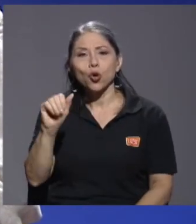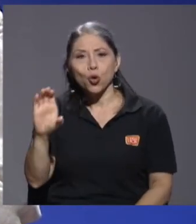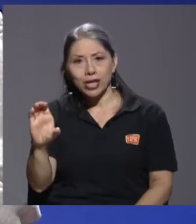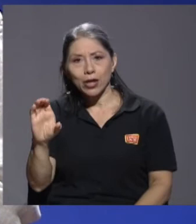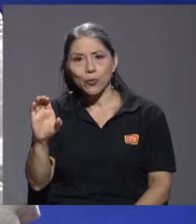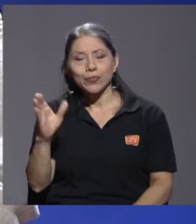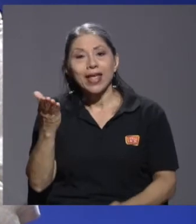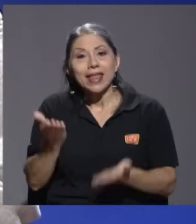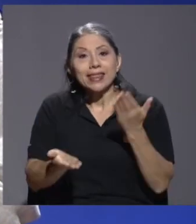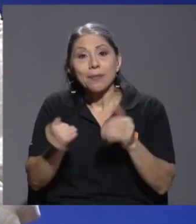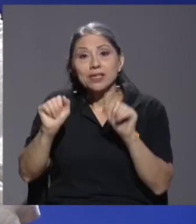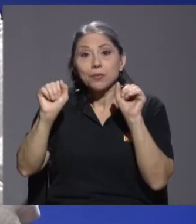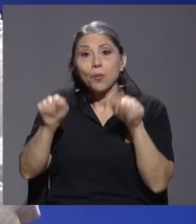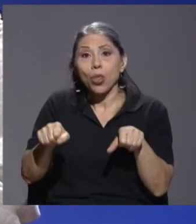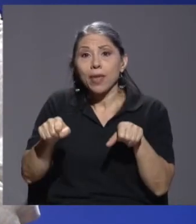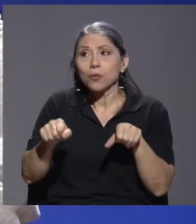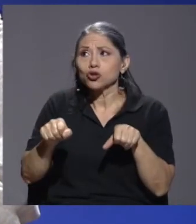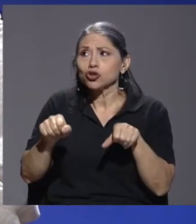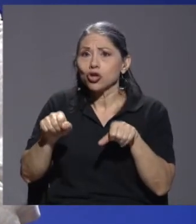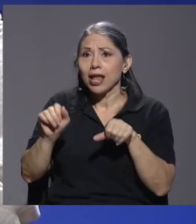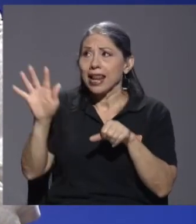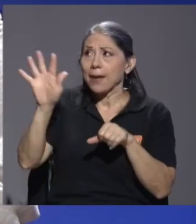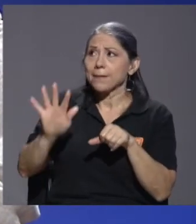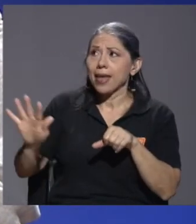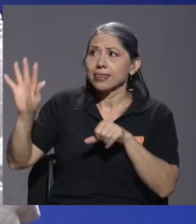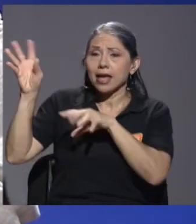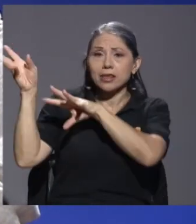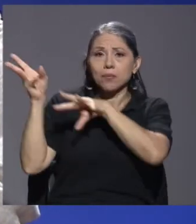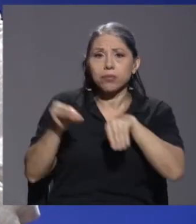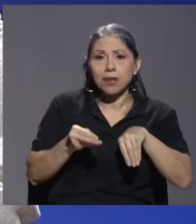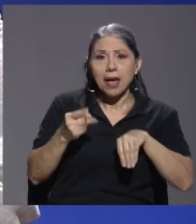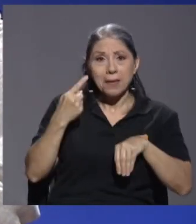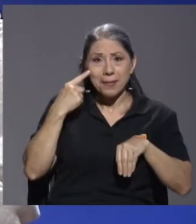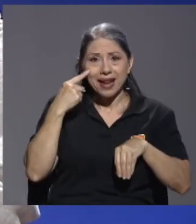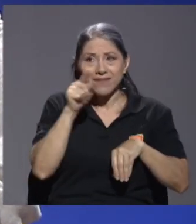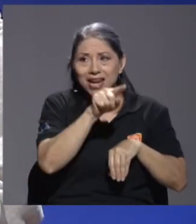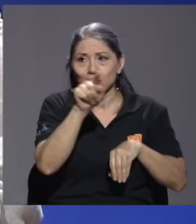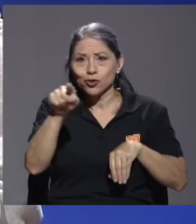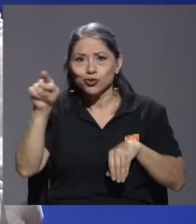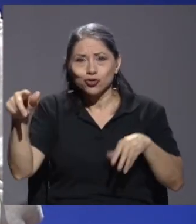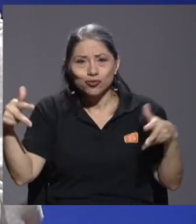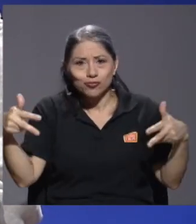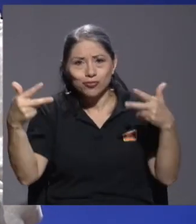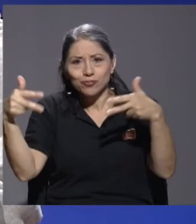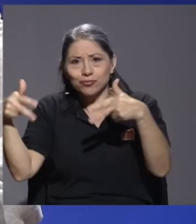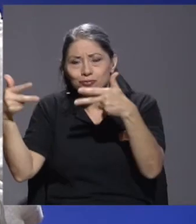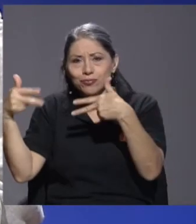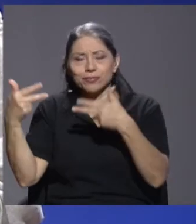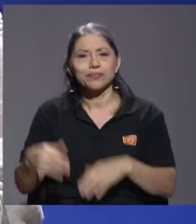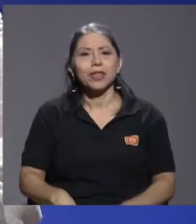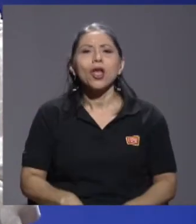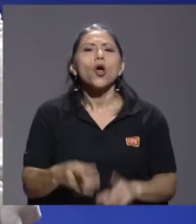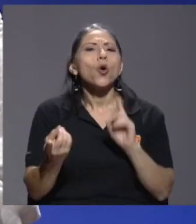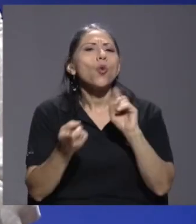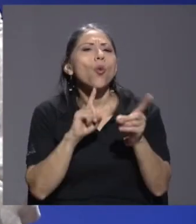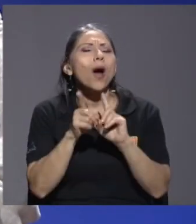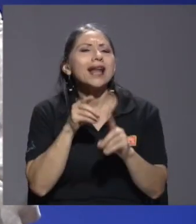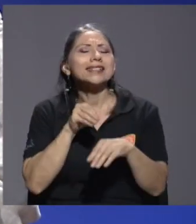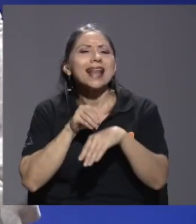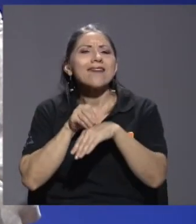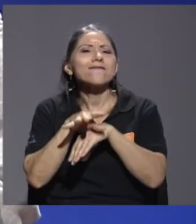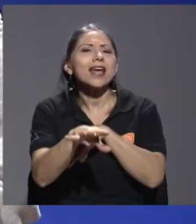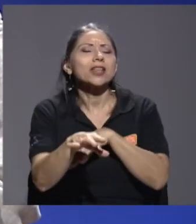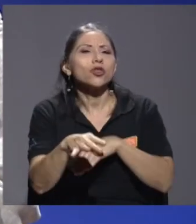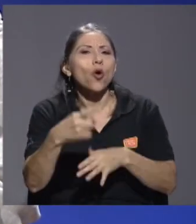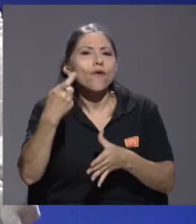tal vez si compartimos pantalla para poder verlos un segundo mientras continuamos. Y es, ¿cuál es el efecto fiscal de estas